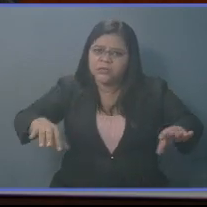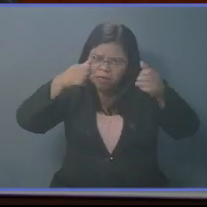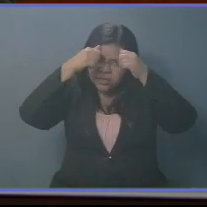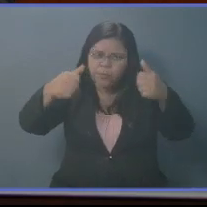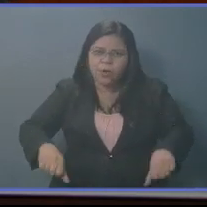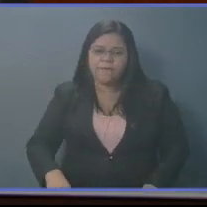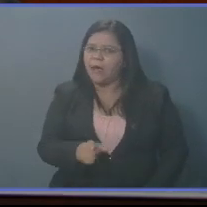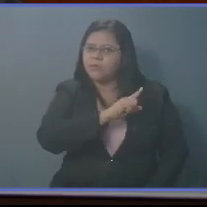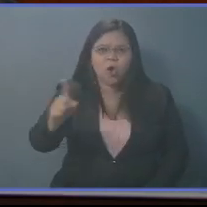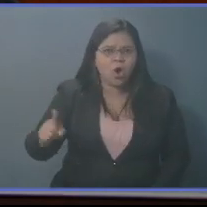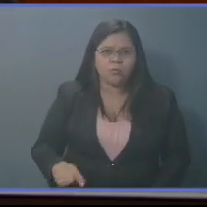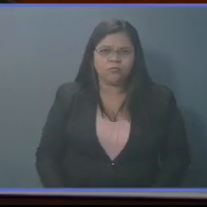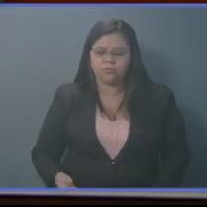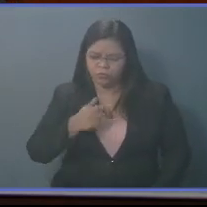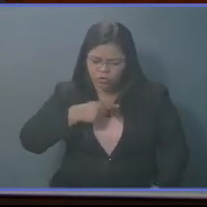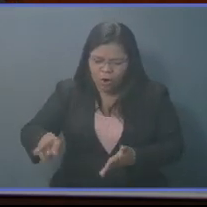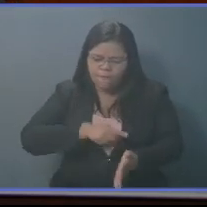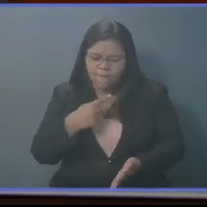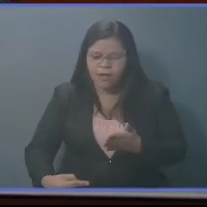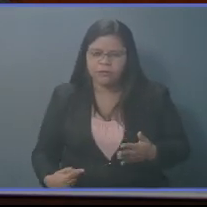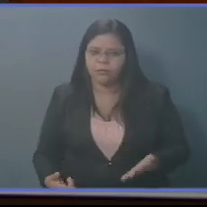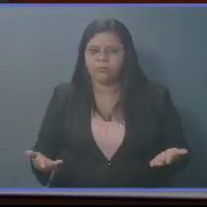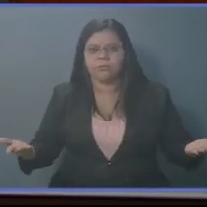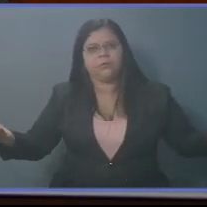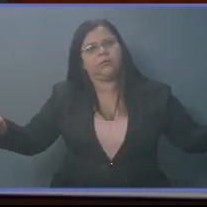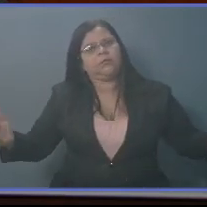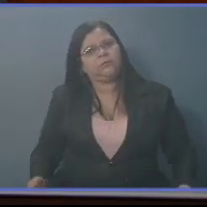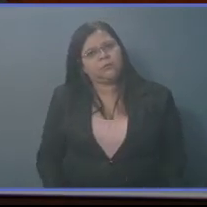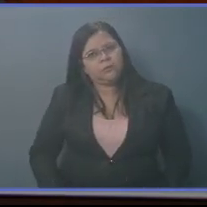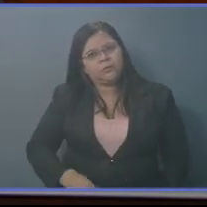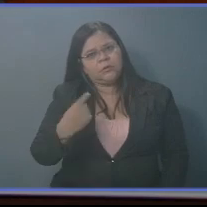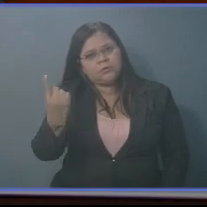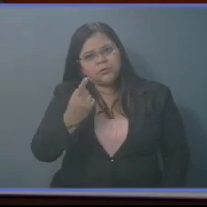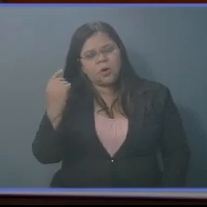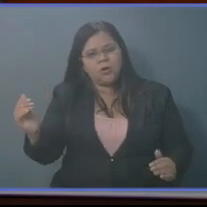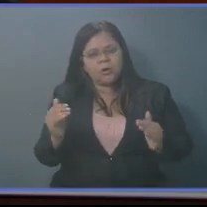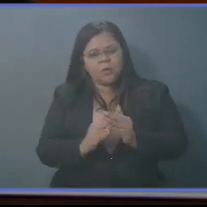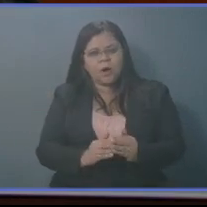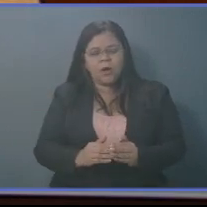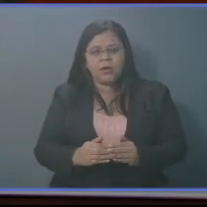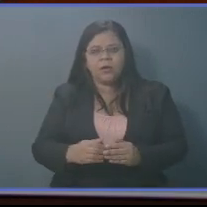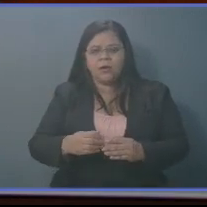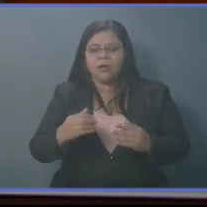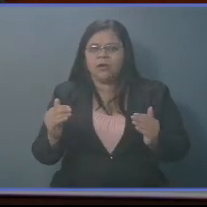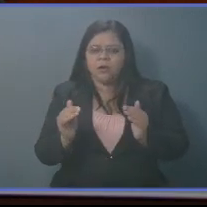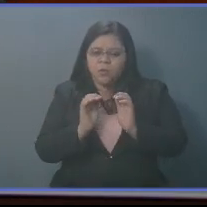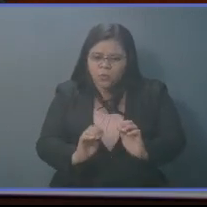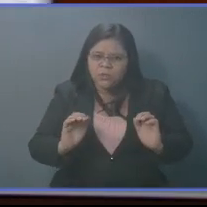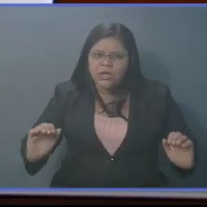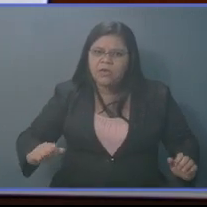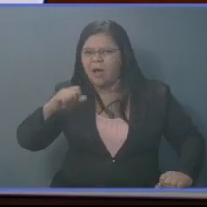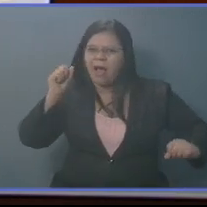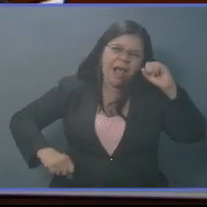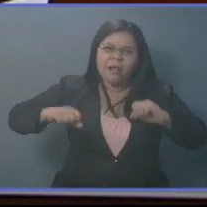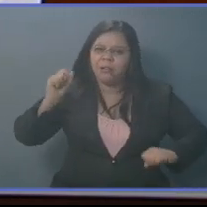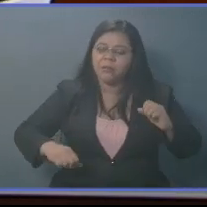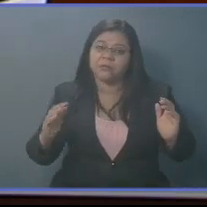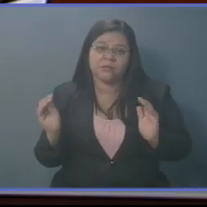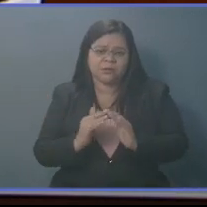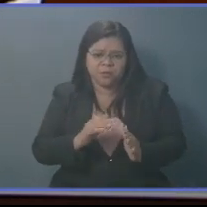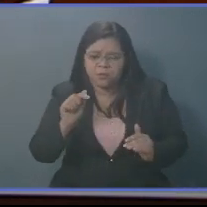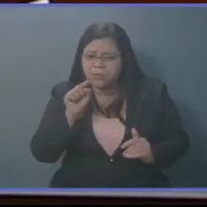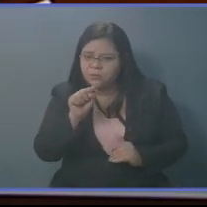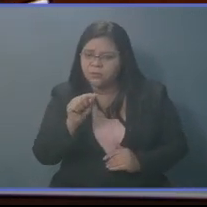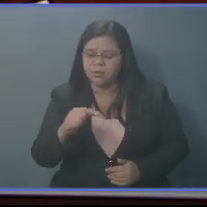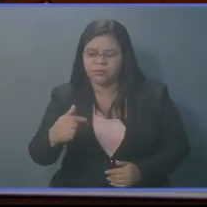Pues no, la veto. Solo le digo, solo le faltó la foto de aparecer zapateando como niño berrinchudo. Y es usted el que lo